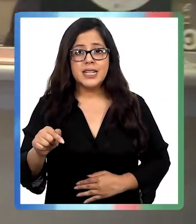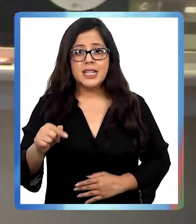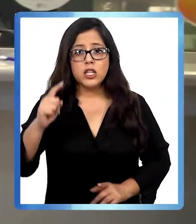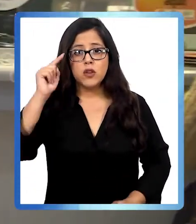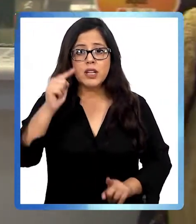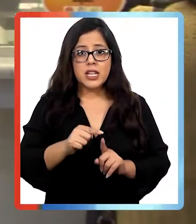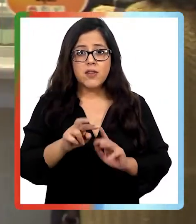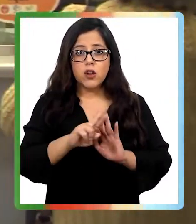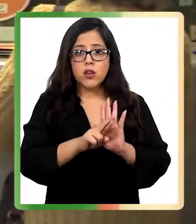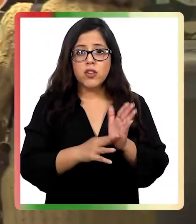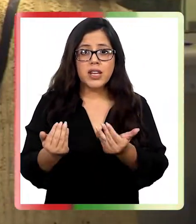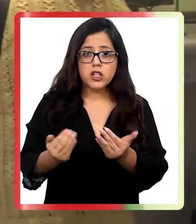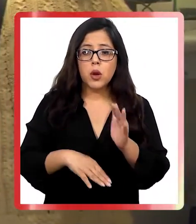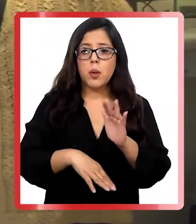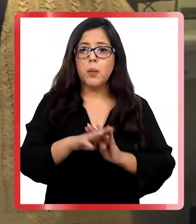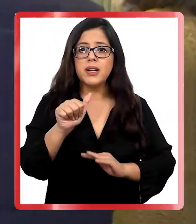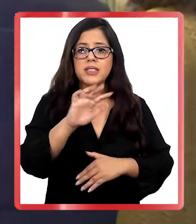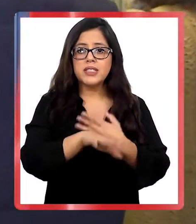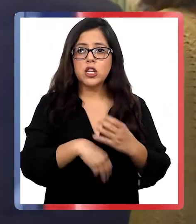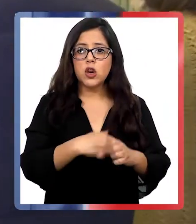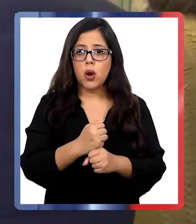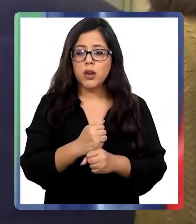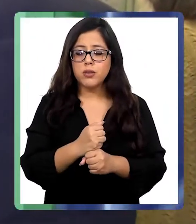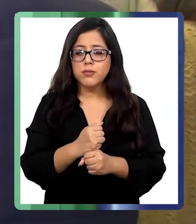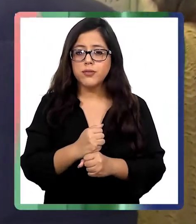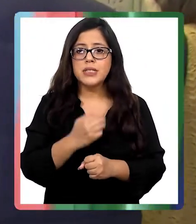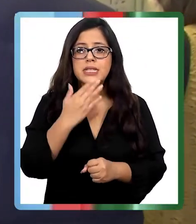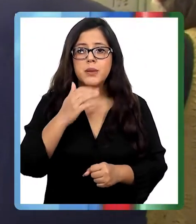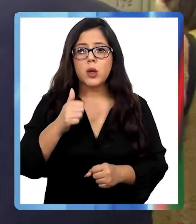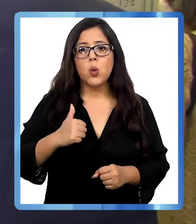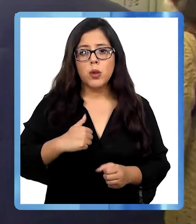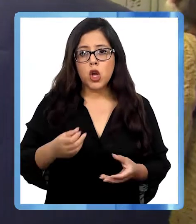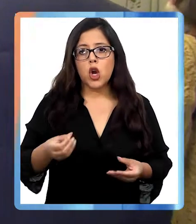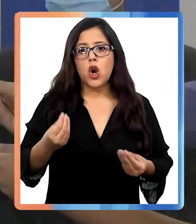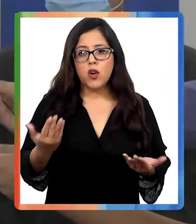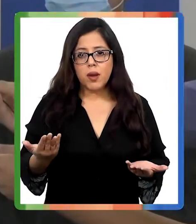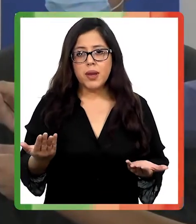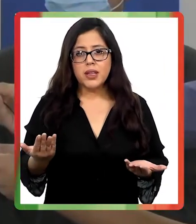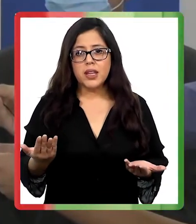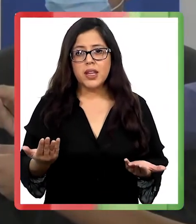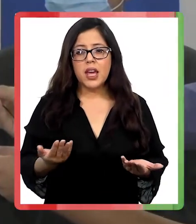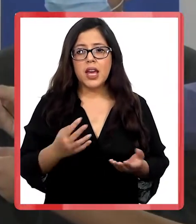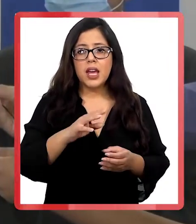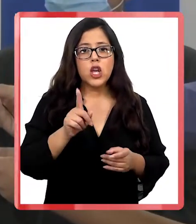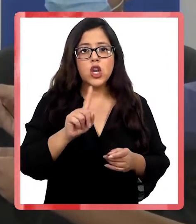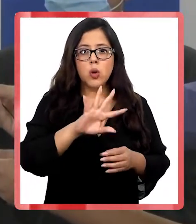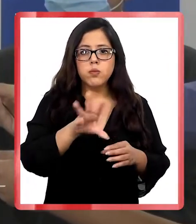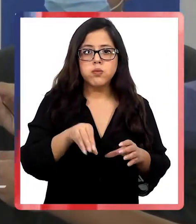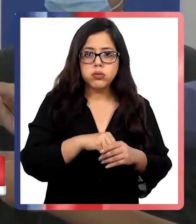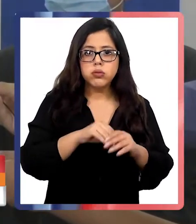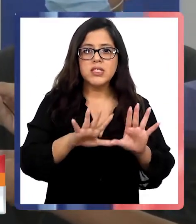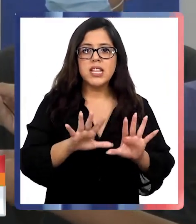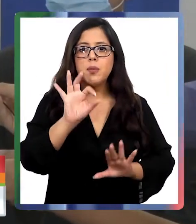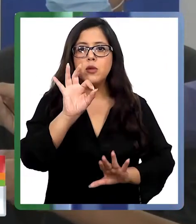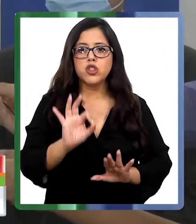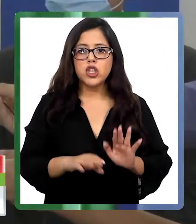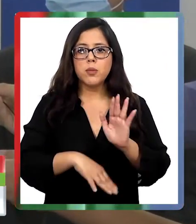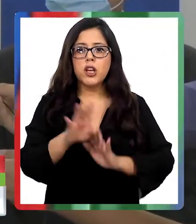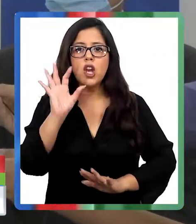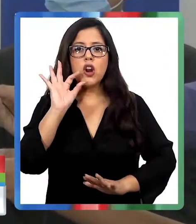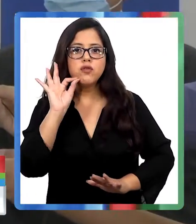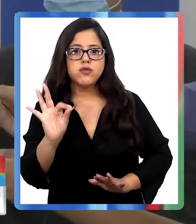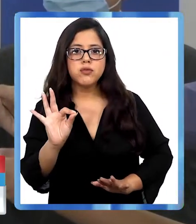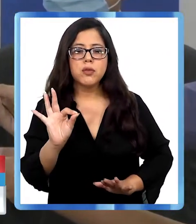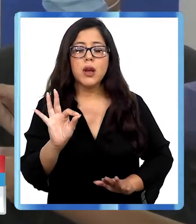tener más de 65 años de edad y cumplir obviamente con no estar en el 10% de mayores ingresos de la población. Para las dudas y